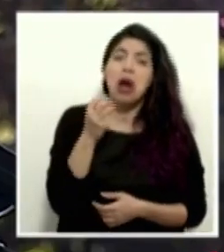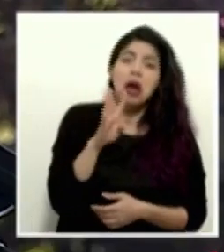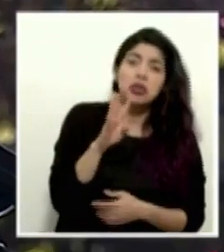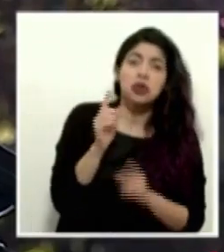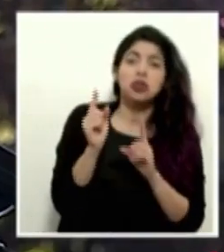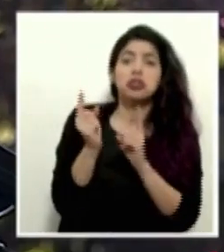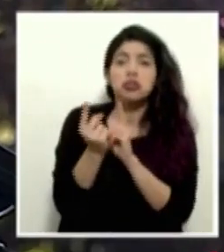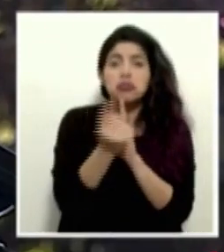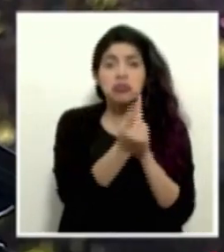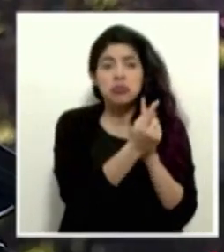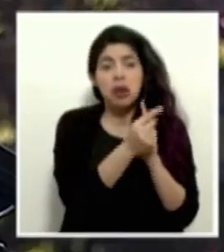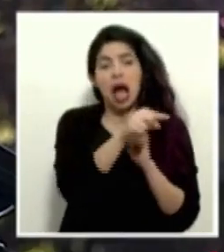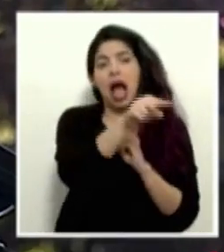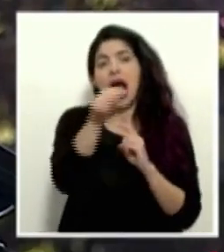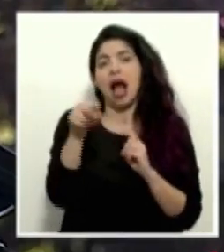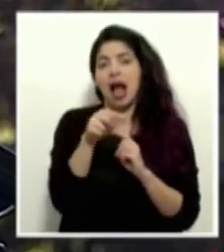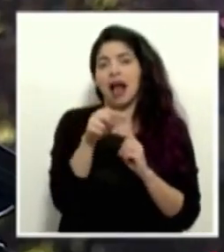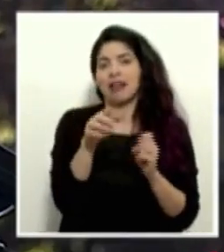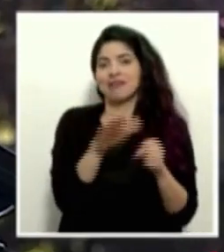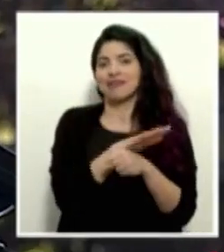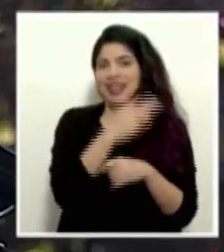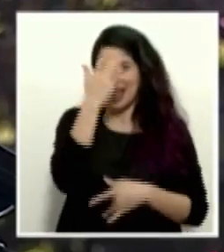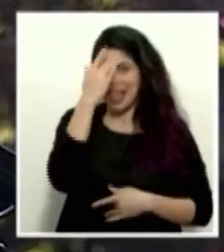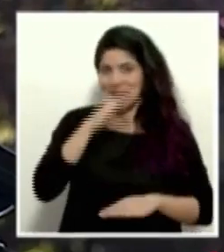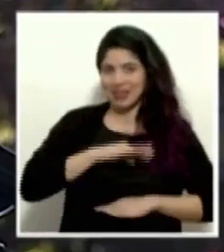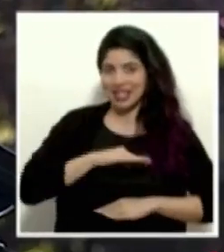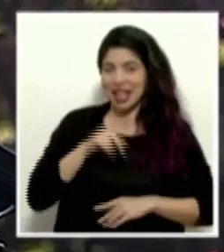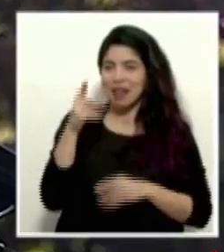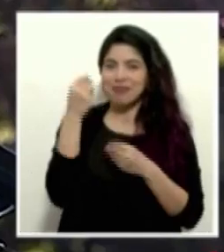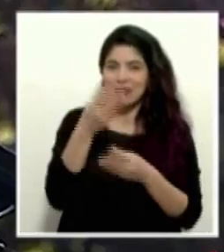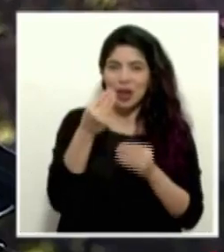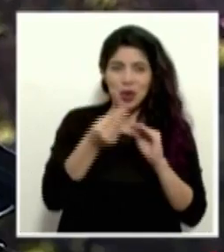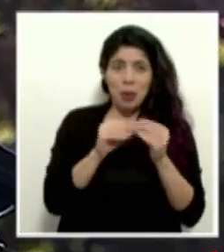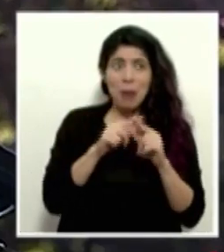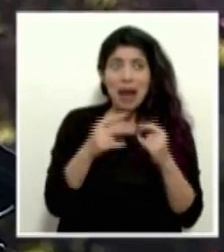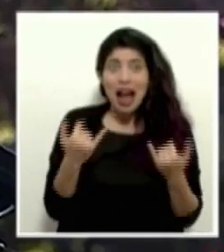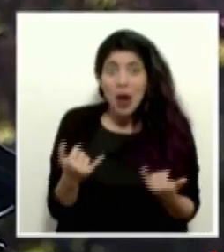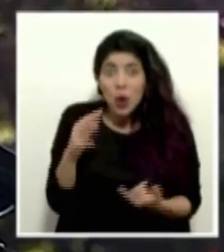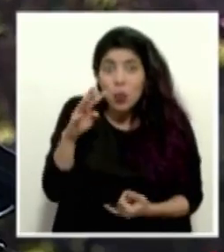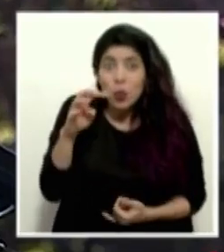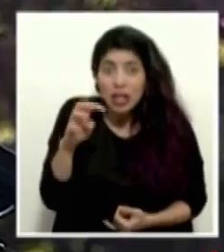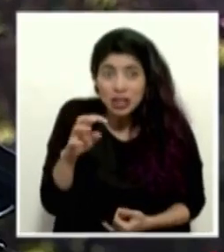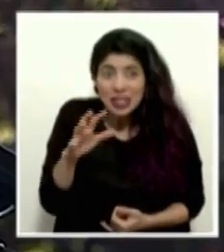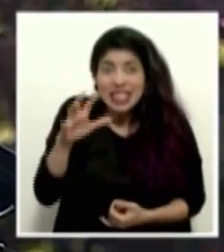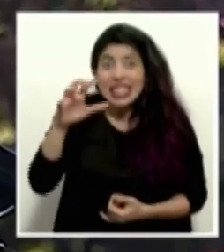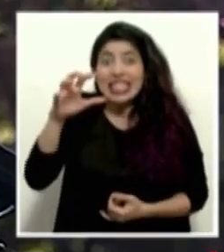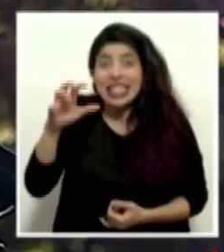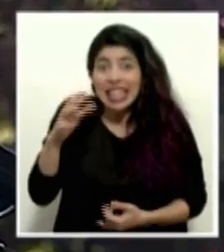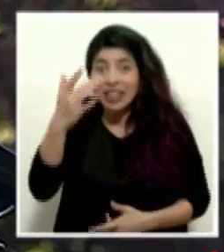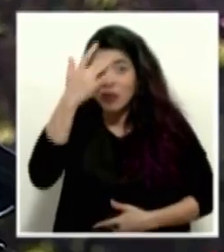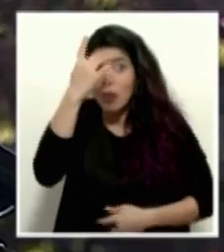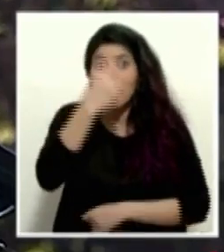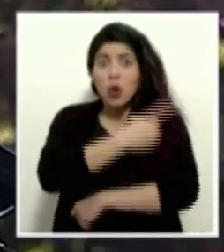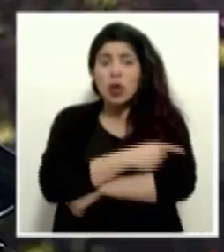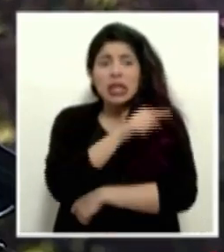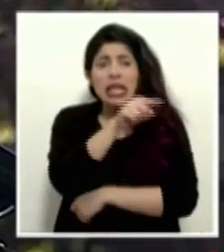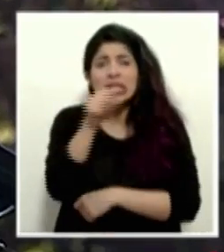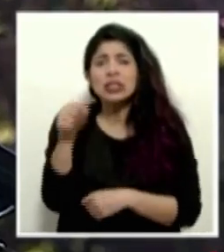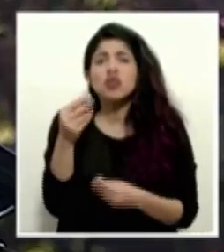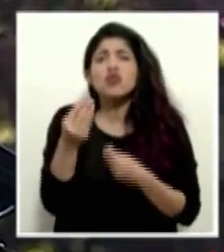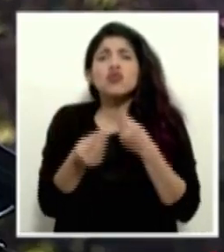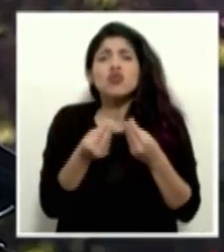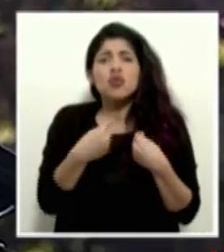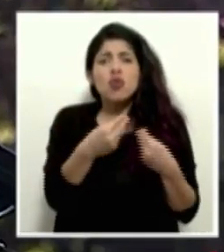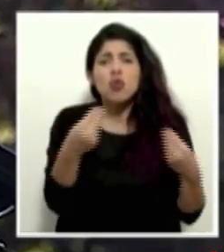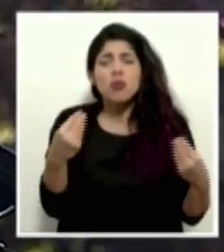contactos, se incapacitaba esa gente y usted había dado unas cifras. Ahora son 400, 500 casos por día. ¿Cómo se está haciendo con